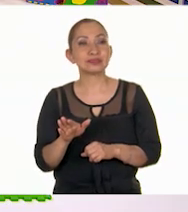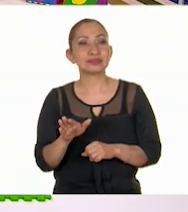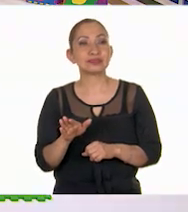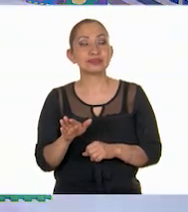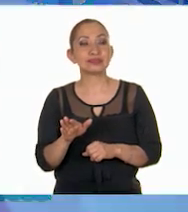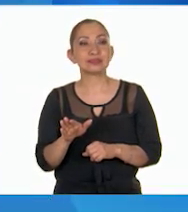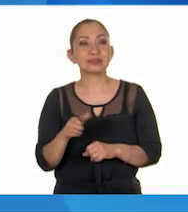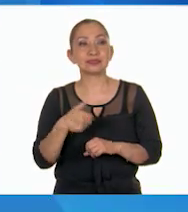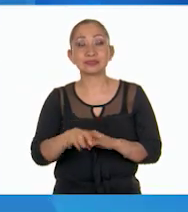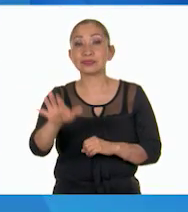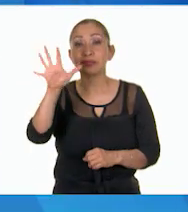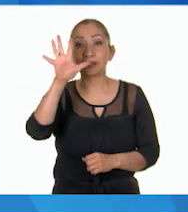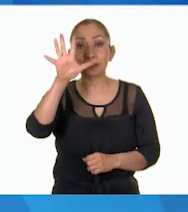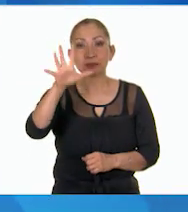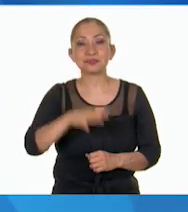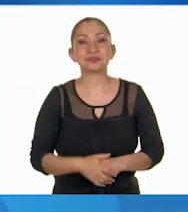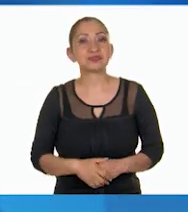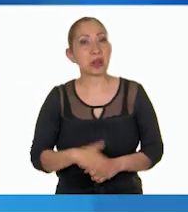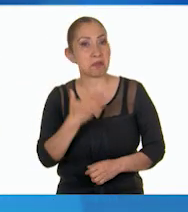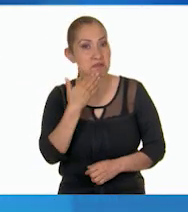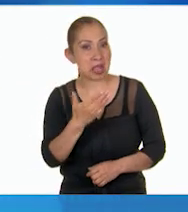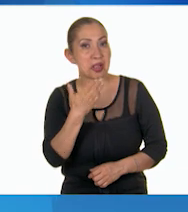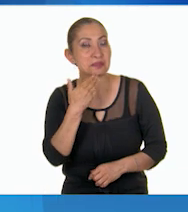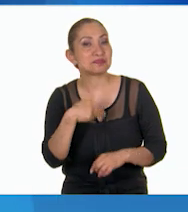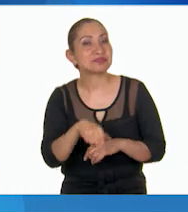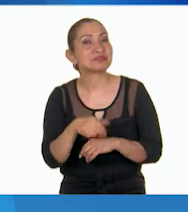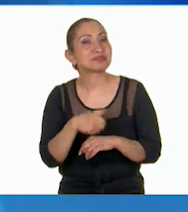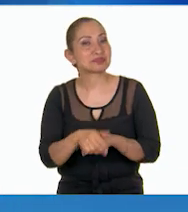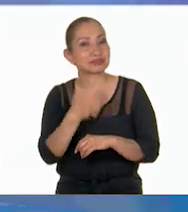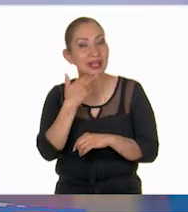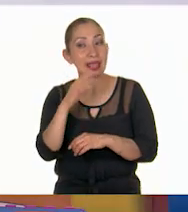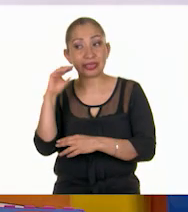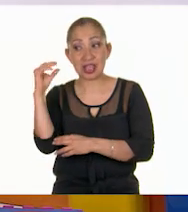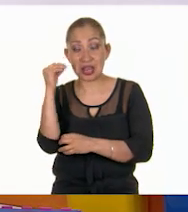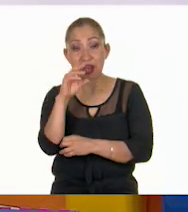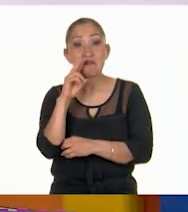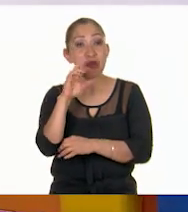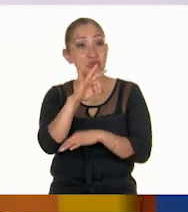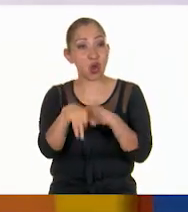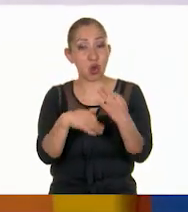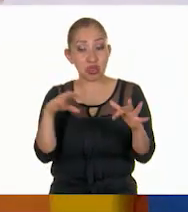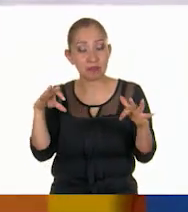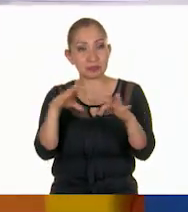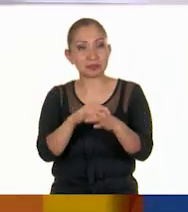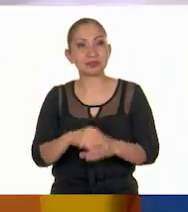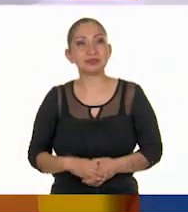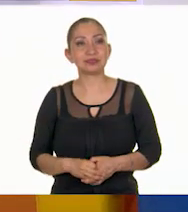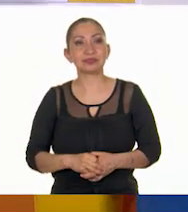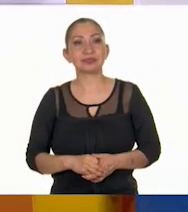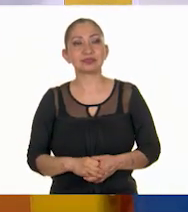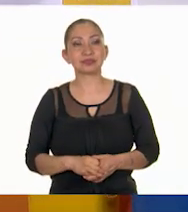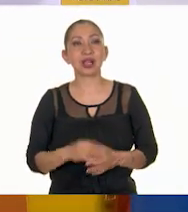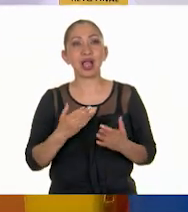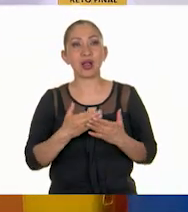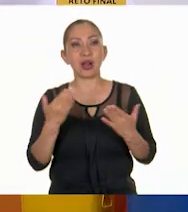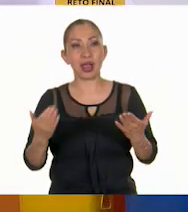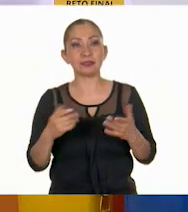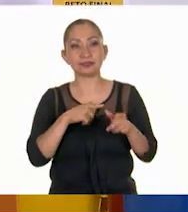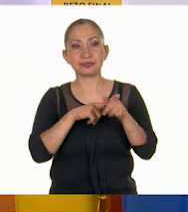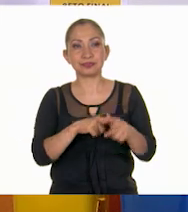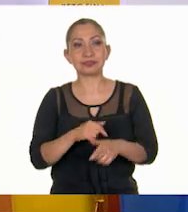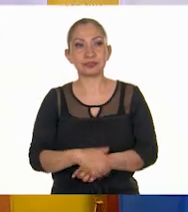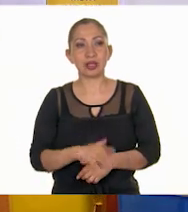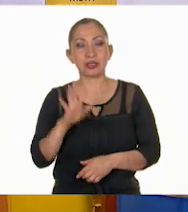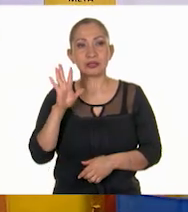¡El número cinco! ¡Cinco! Es un buen número, Tina. Van con todo. muy bueno. A ver, ahora vamos a avanzar